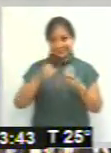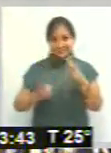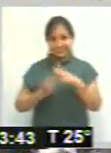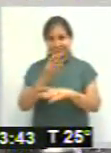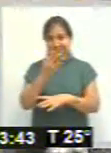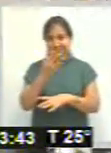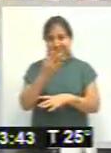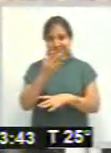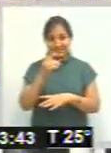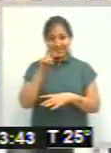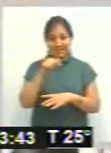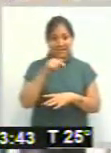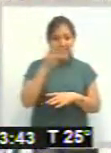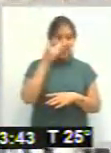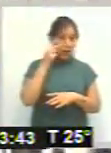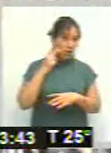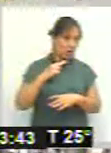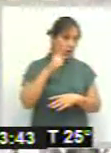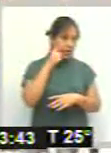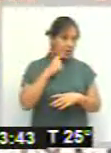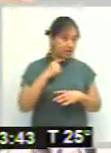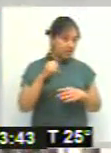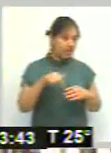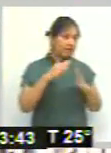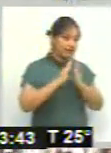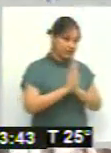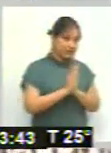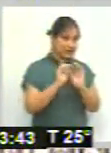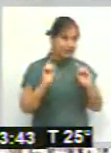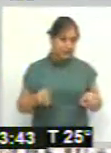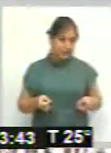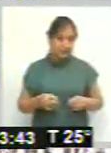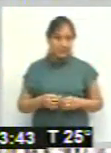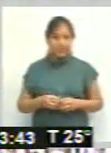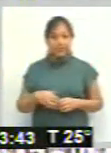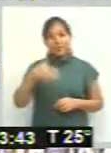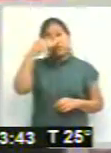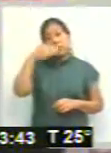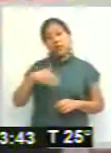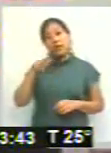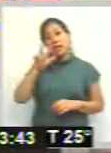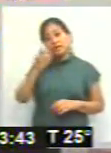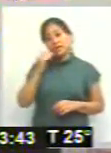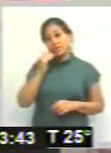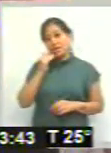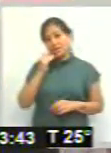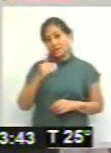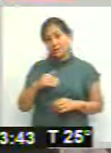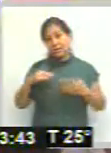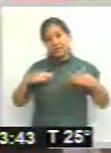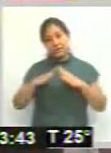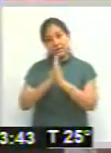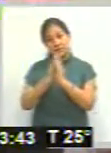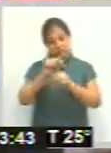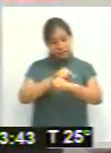nomás se reza el novenario de San Cayetano. Y después a las 3 de la tarde rezamos la novena